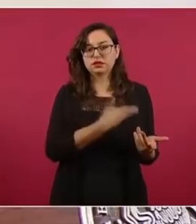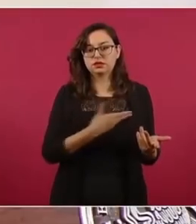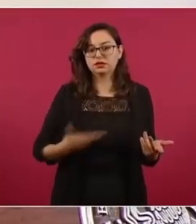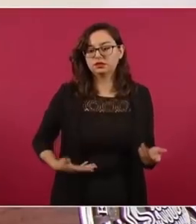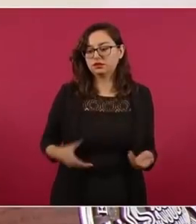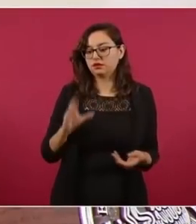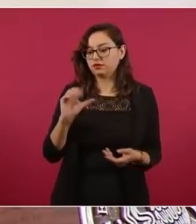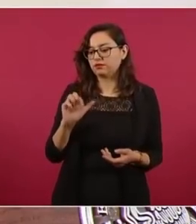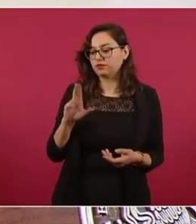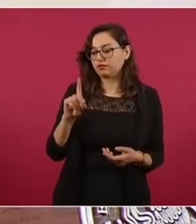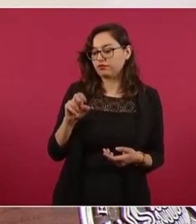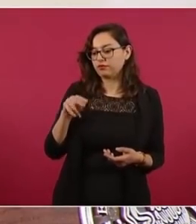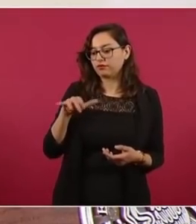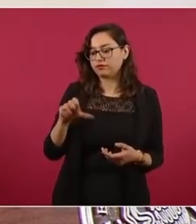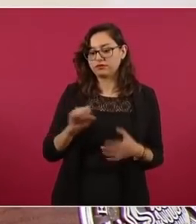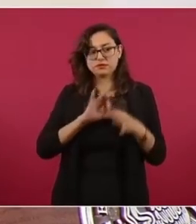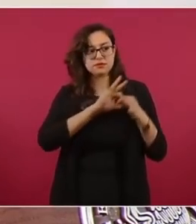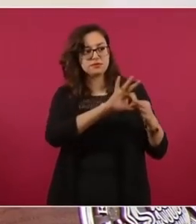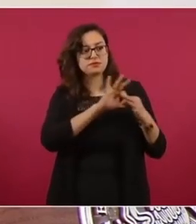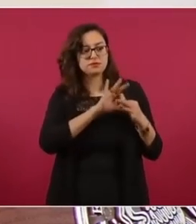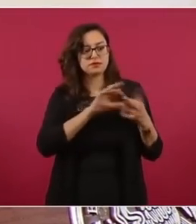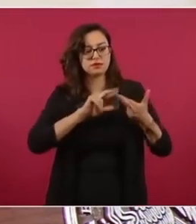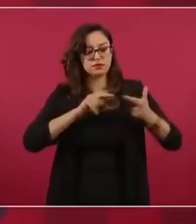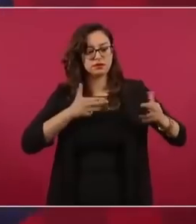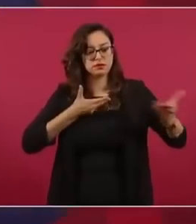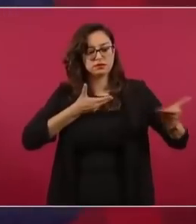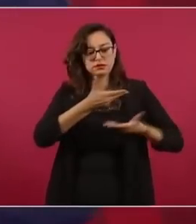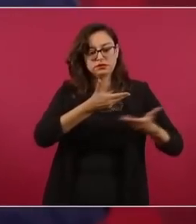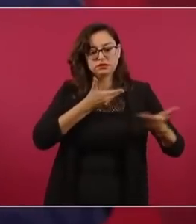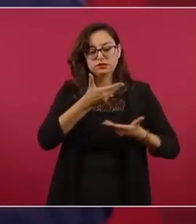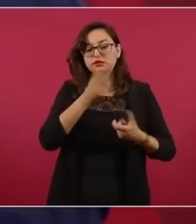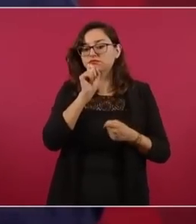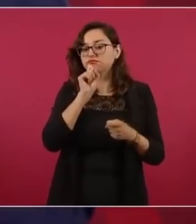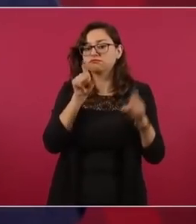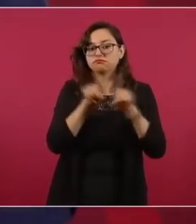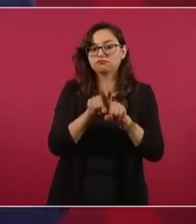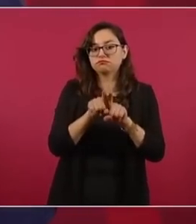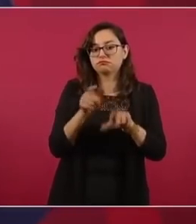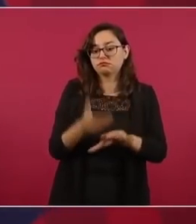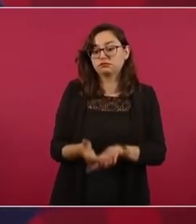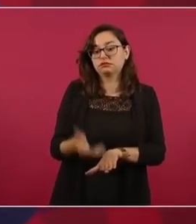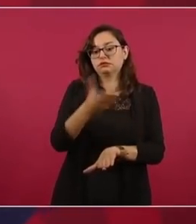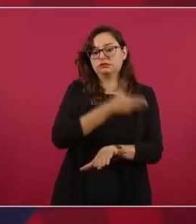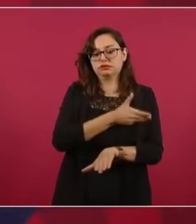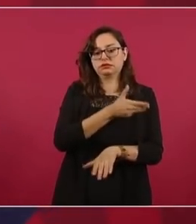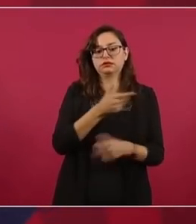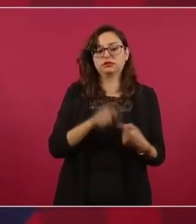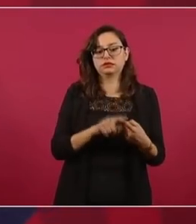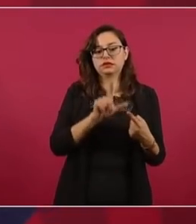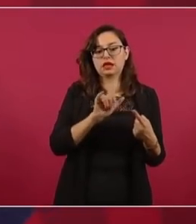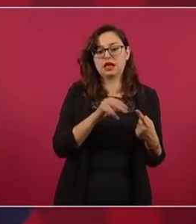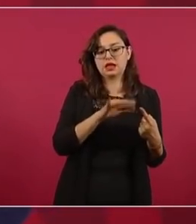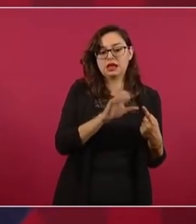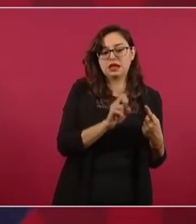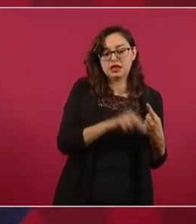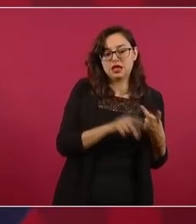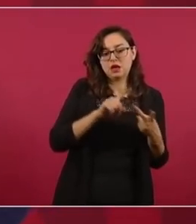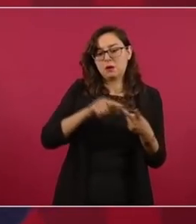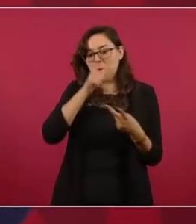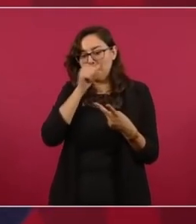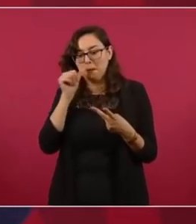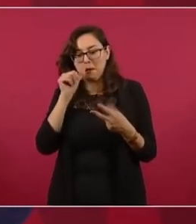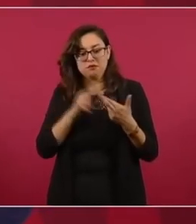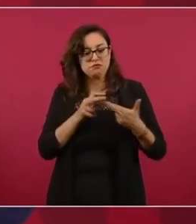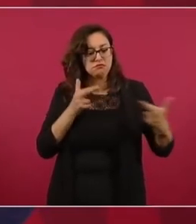Cárdenas, como la relación del presidente Lincoln en su momento con el presidente Juárez.